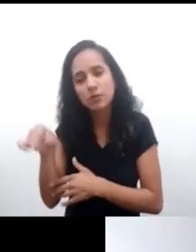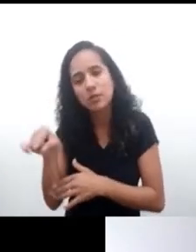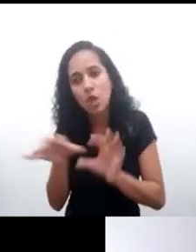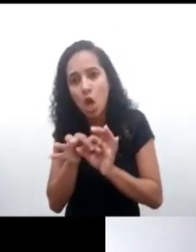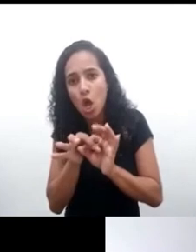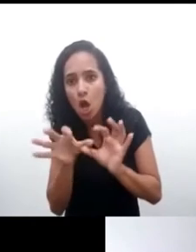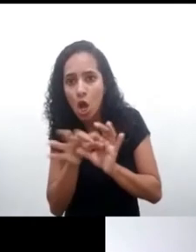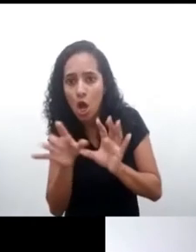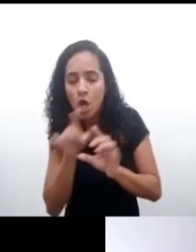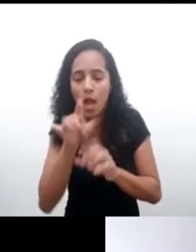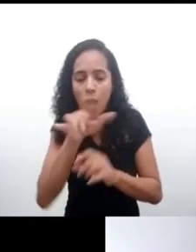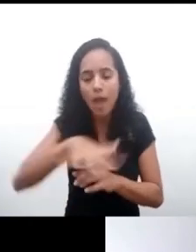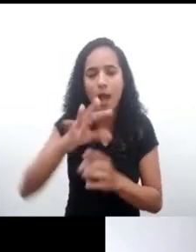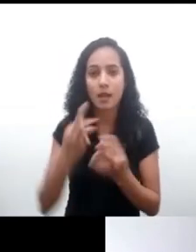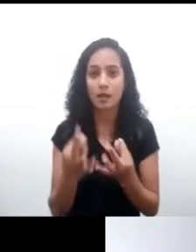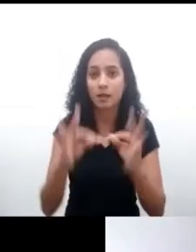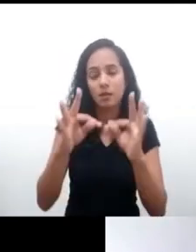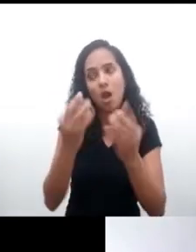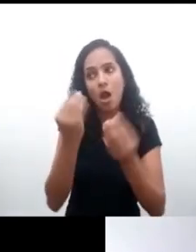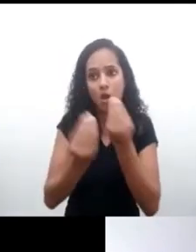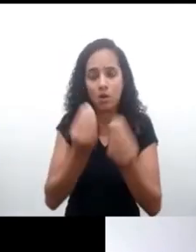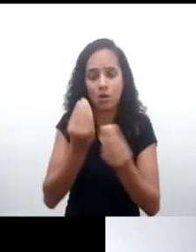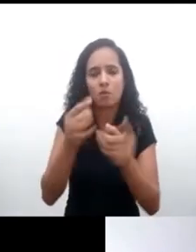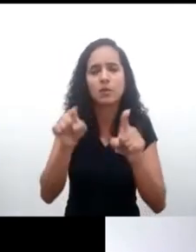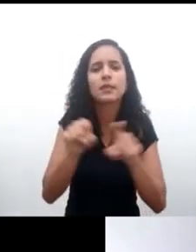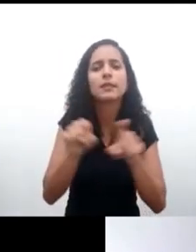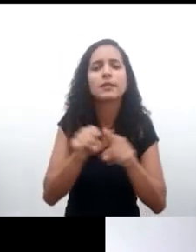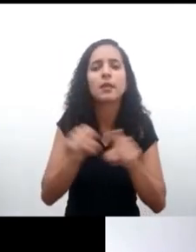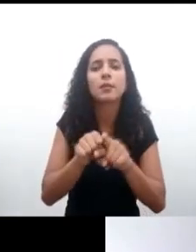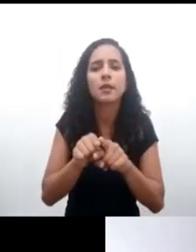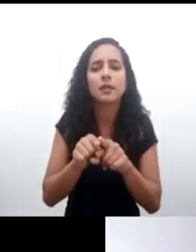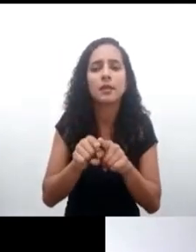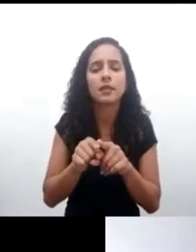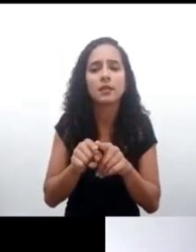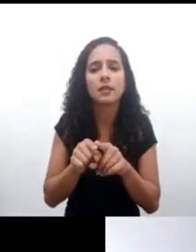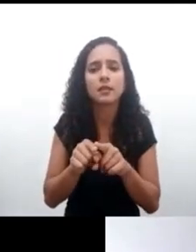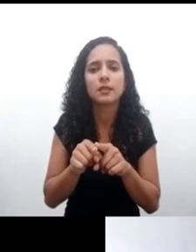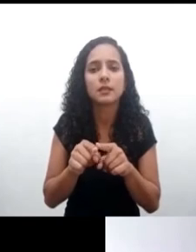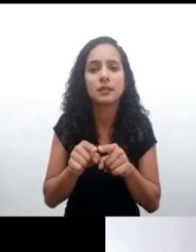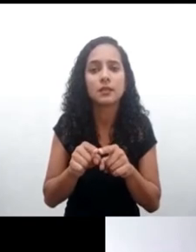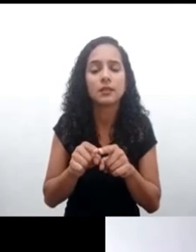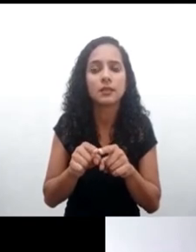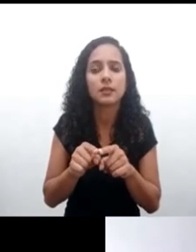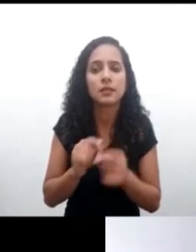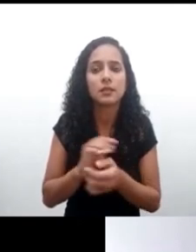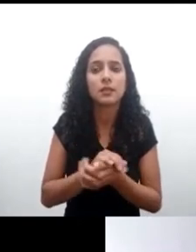casos, con la posibilidad de imponer fuertes multas y con autoridades de contralor, con mucho poder de